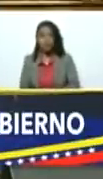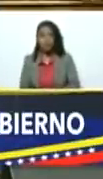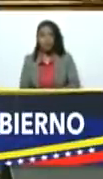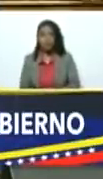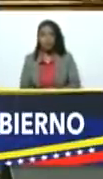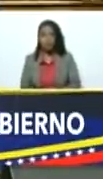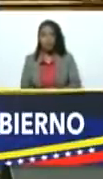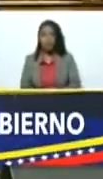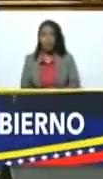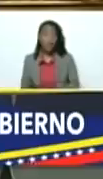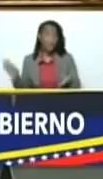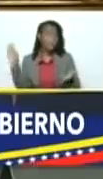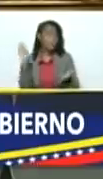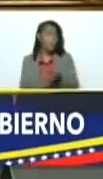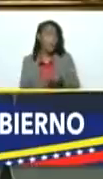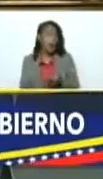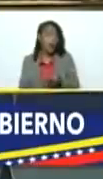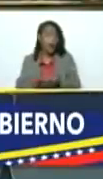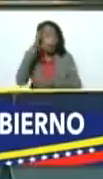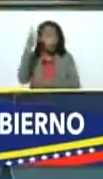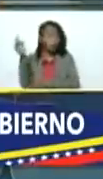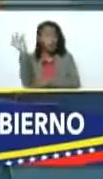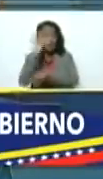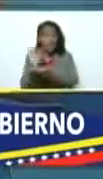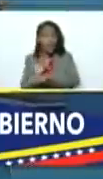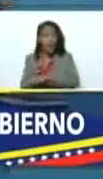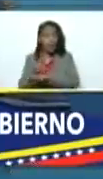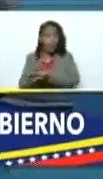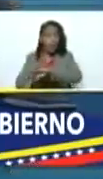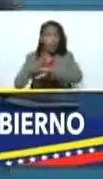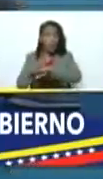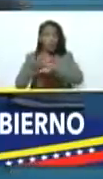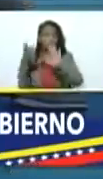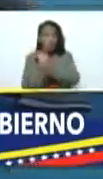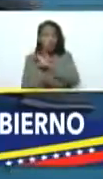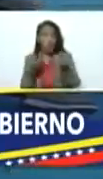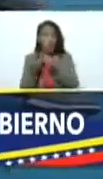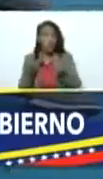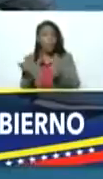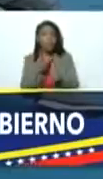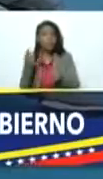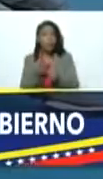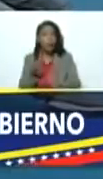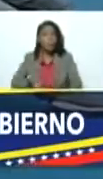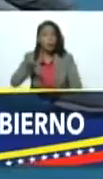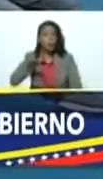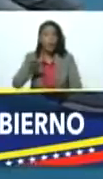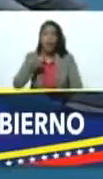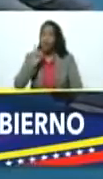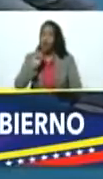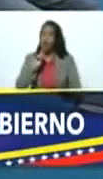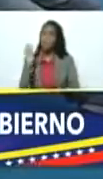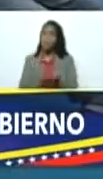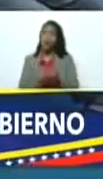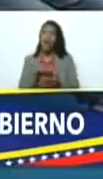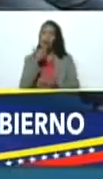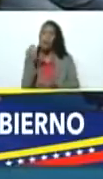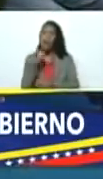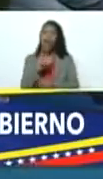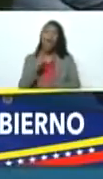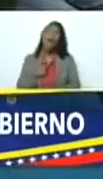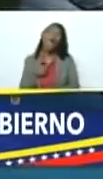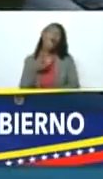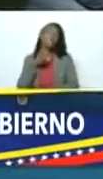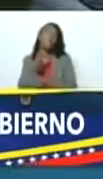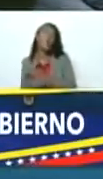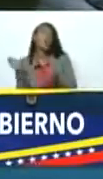entonces poner el consejo federal de gobierno como prioridad no lo pongan como algo más ay tengo que ir a la reunión del consejo